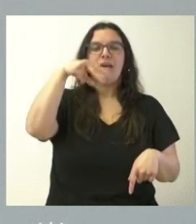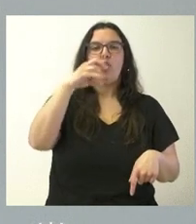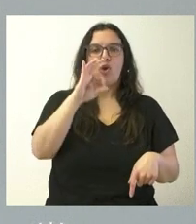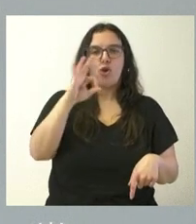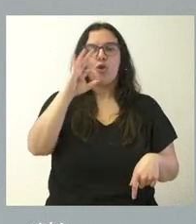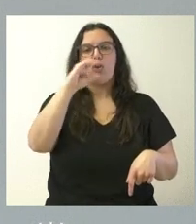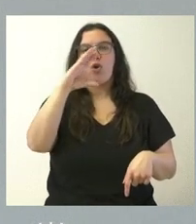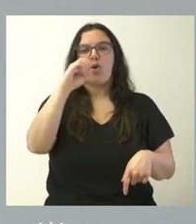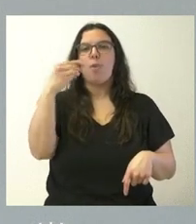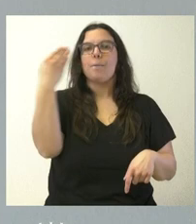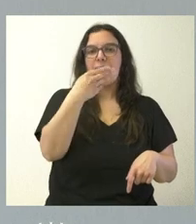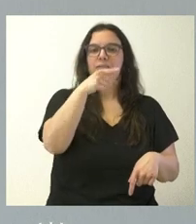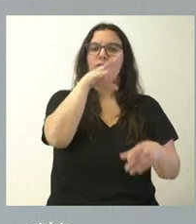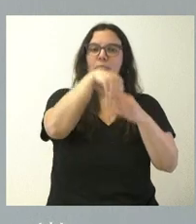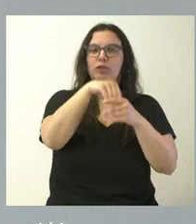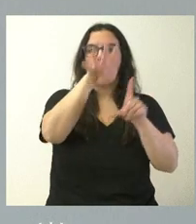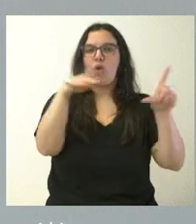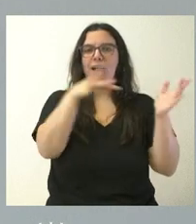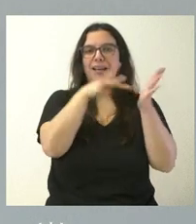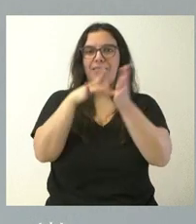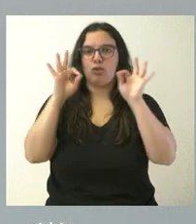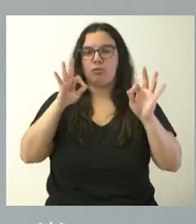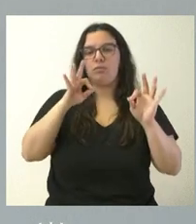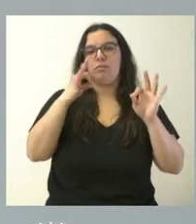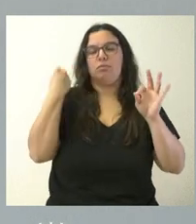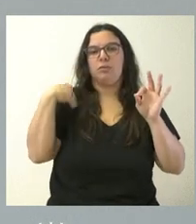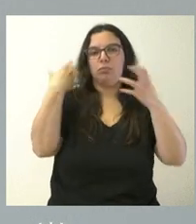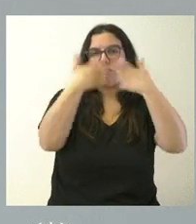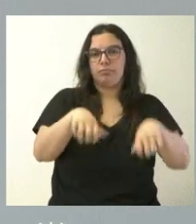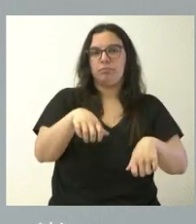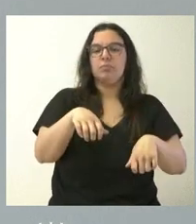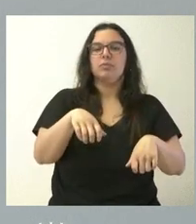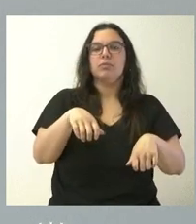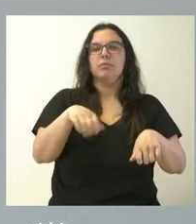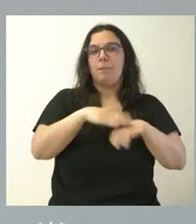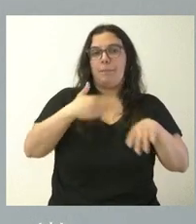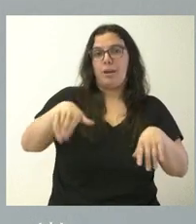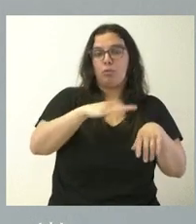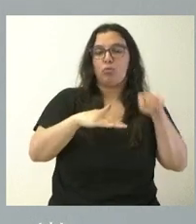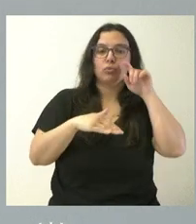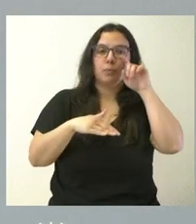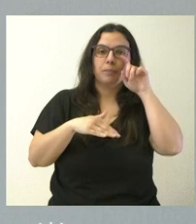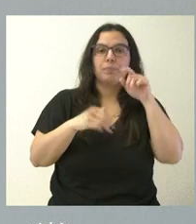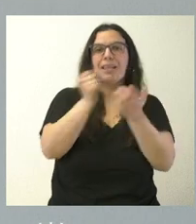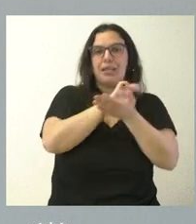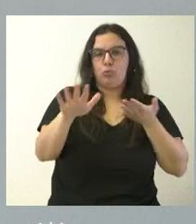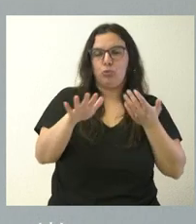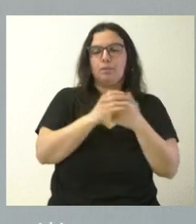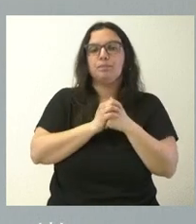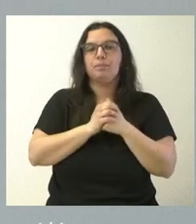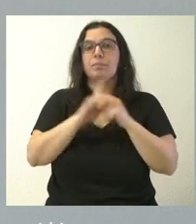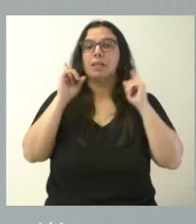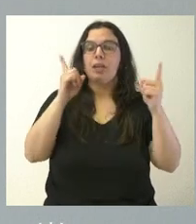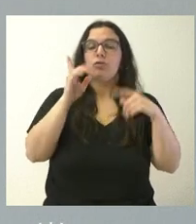son vacunas que se incluyen dentro del calendario de vacunaciones sistemáticas y, por tanto, tienen el carácter universal y gratuito, en este caso,